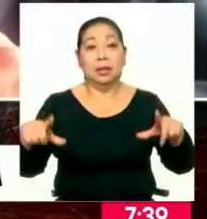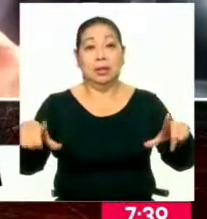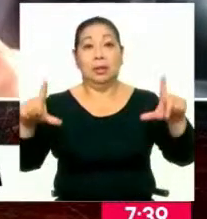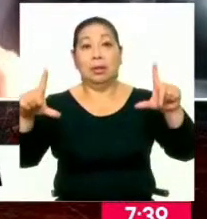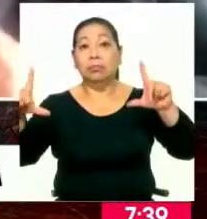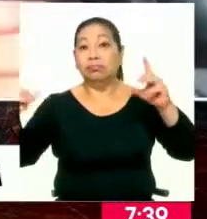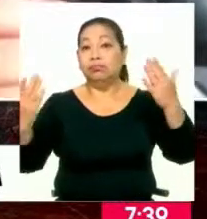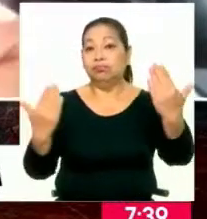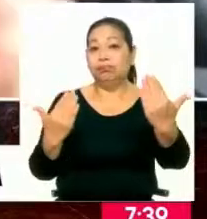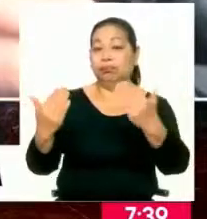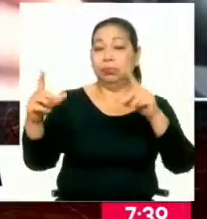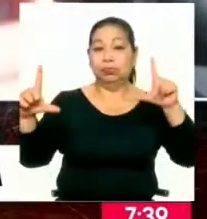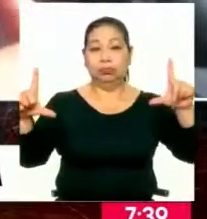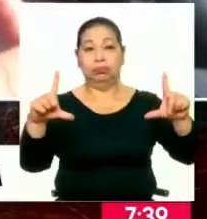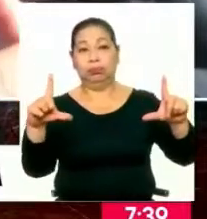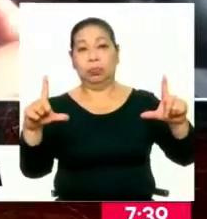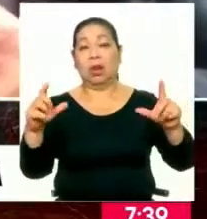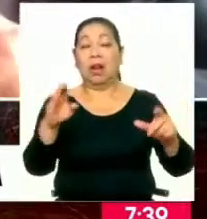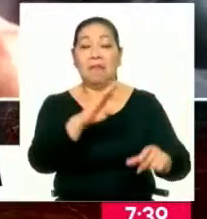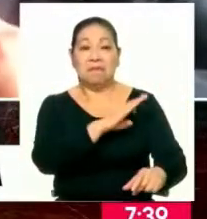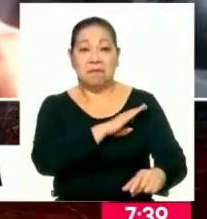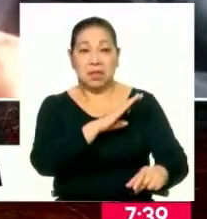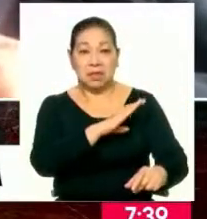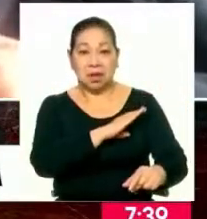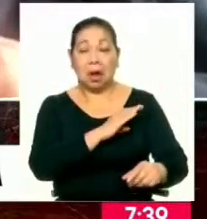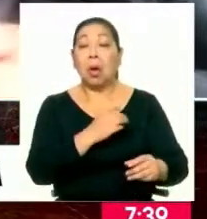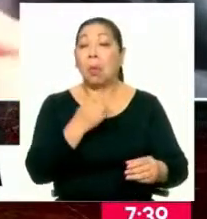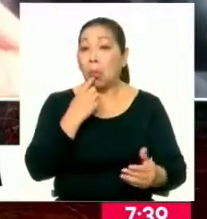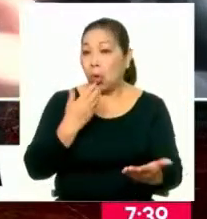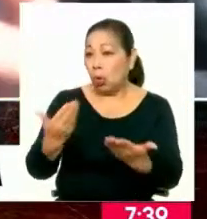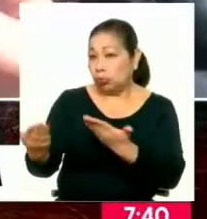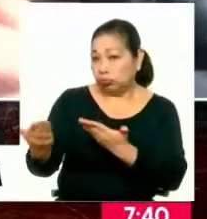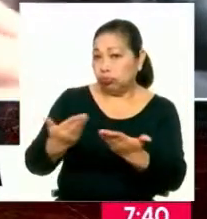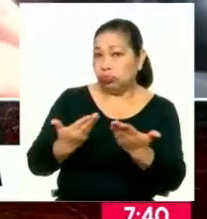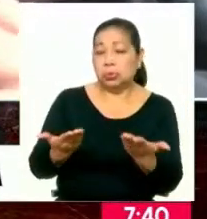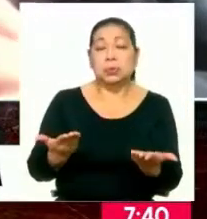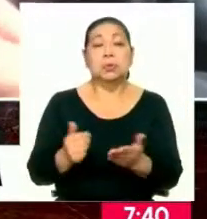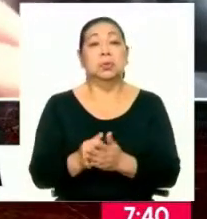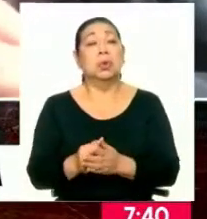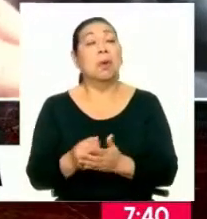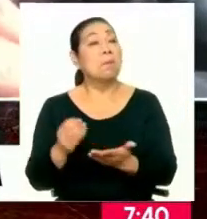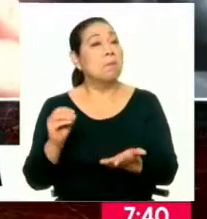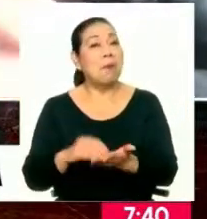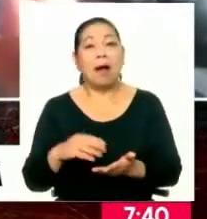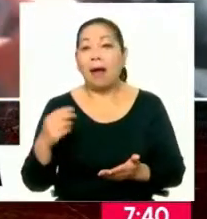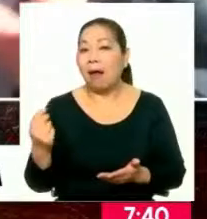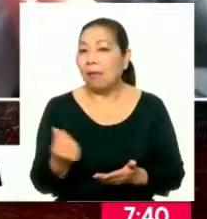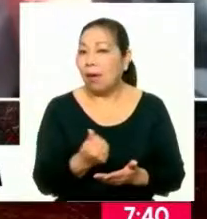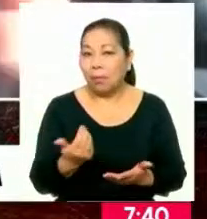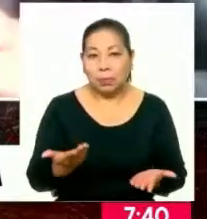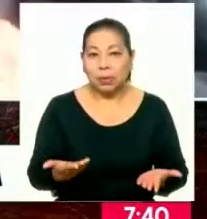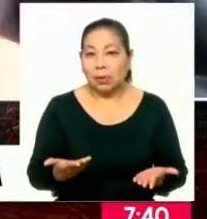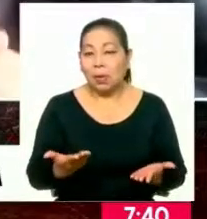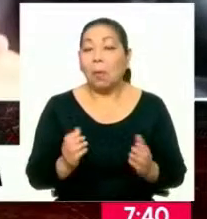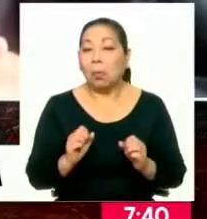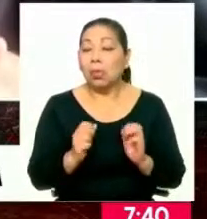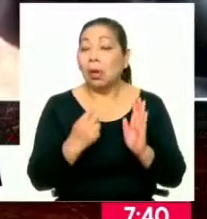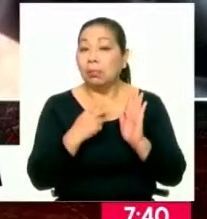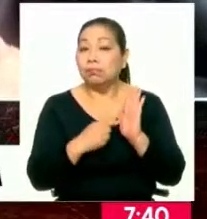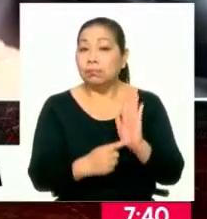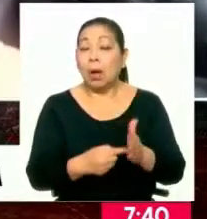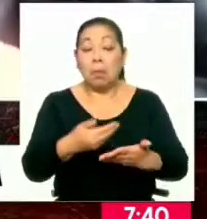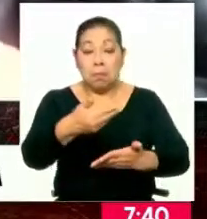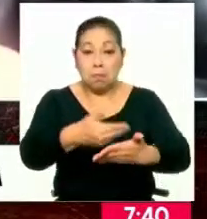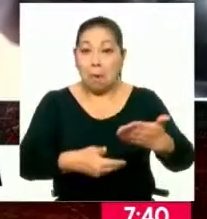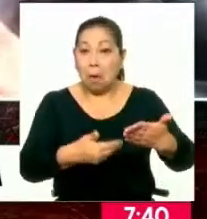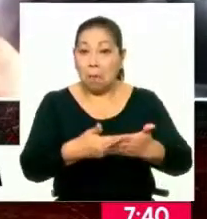interactivas para que el fiscal y la defensa puedan, de manera muy rápida, puedan allí presentar